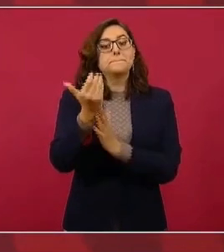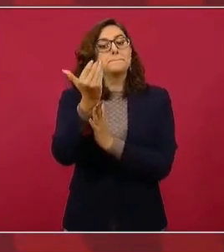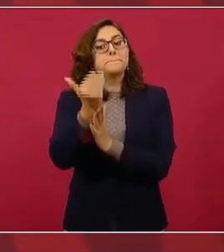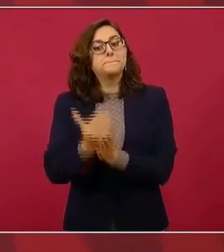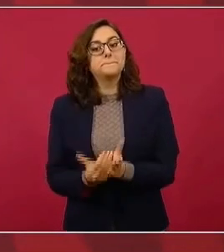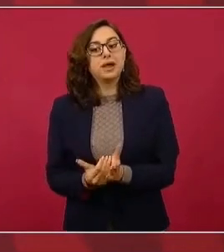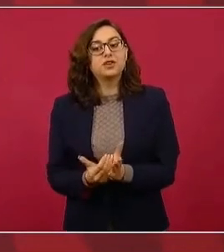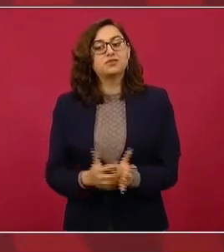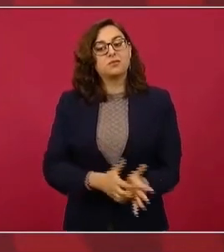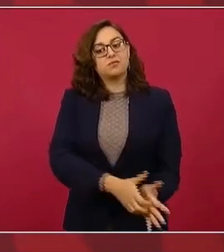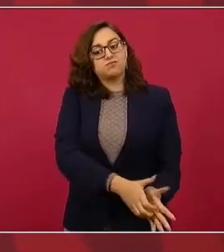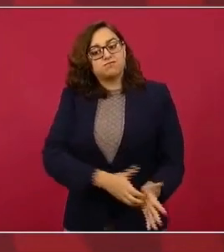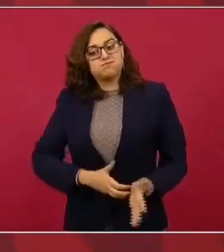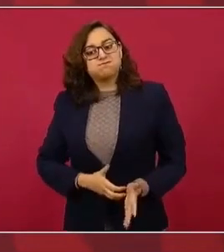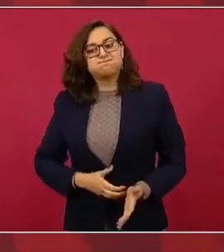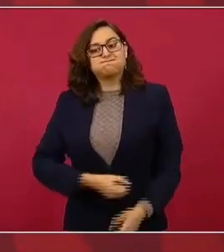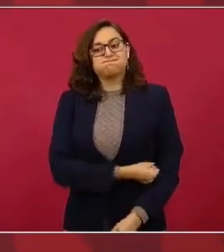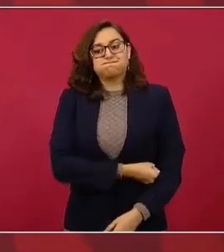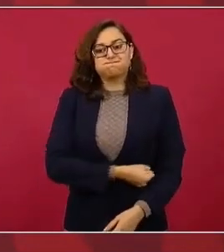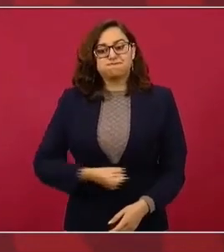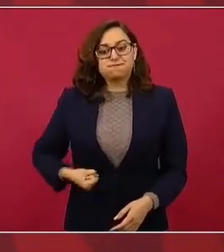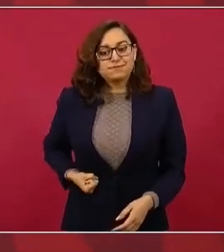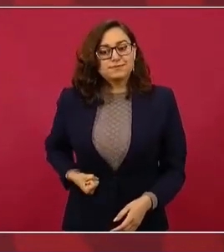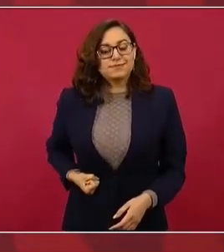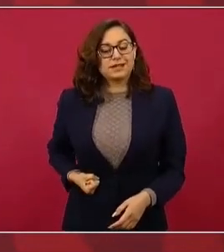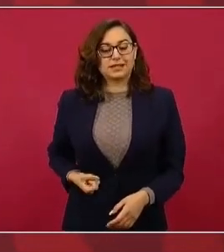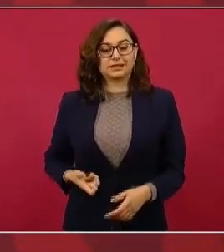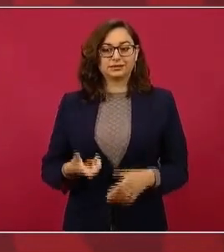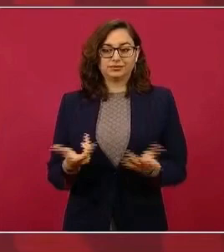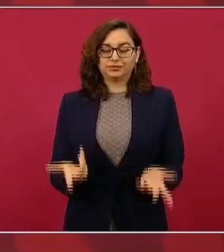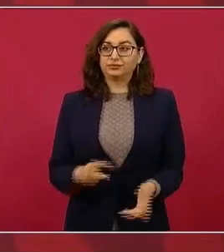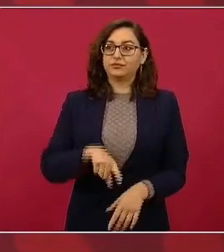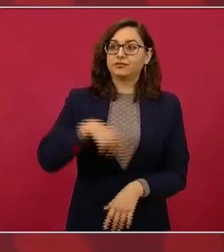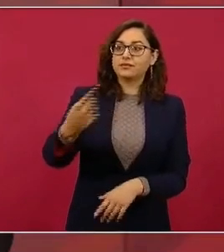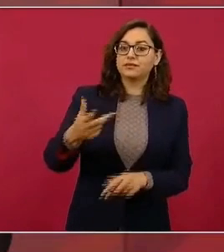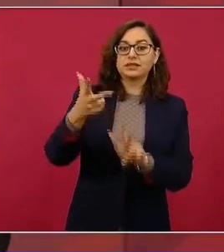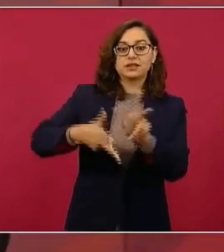más de la mitad de lo que nos cuesta el Tren Maya.